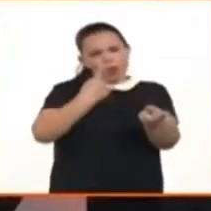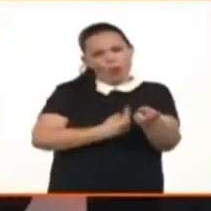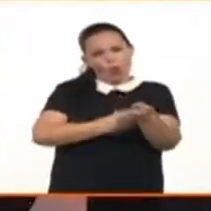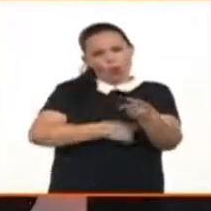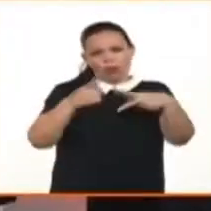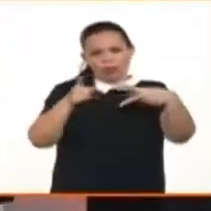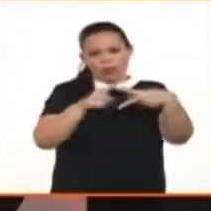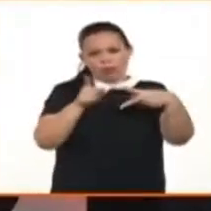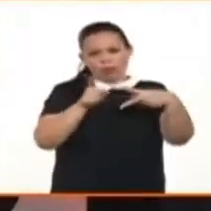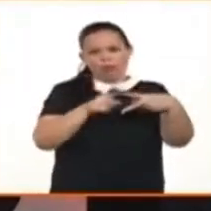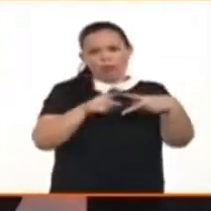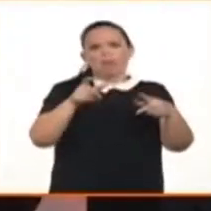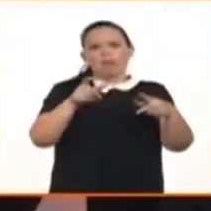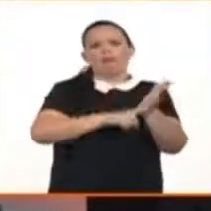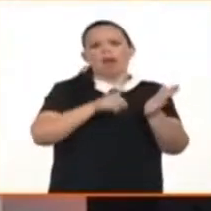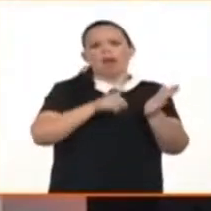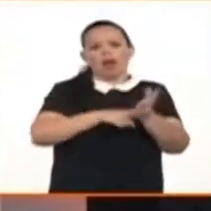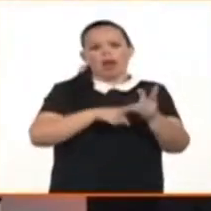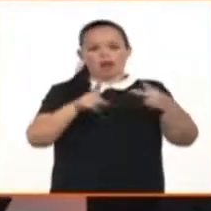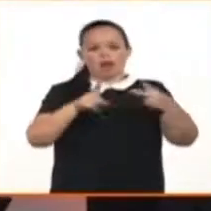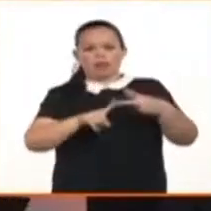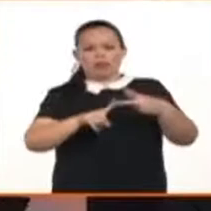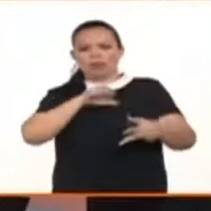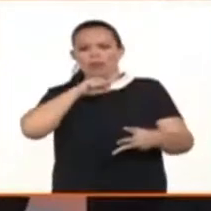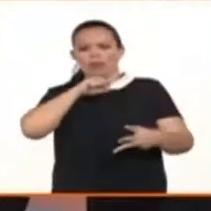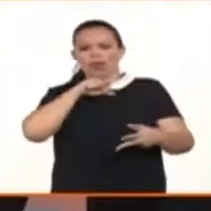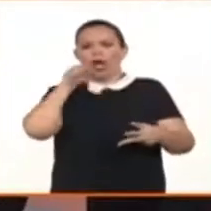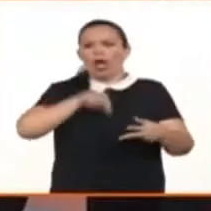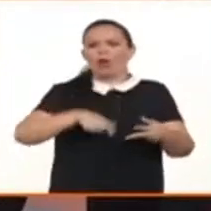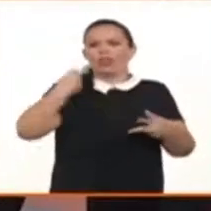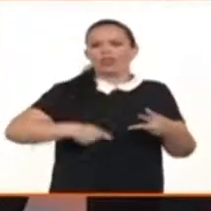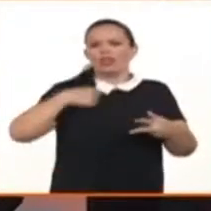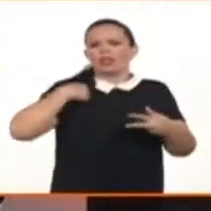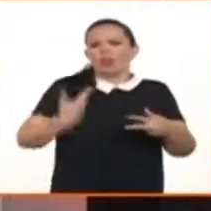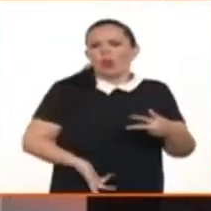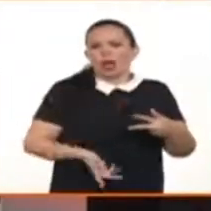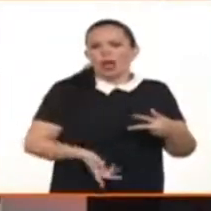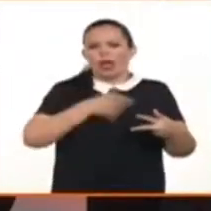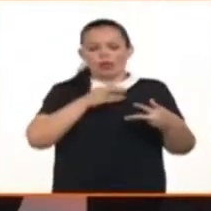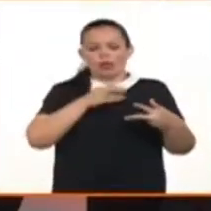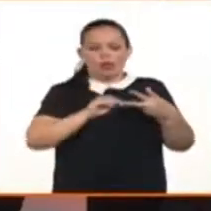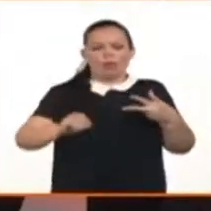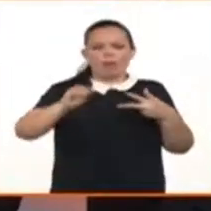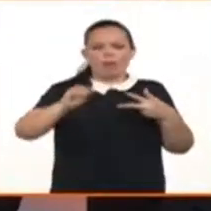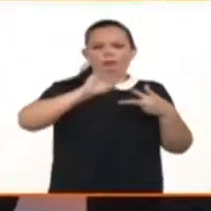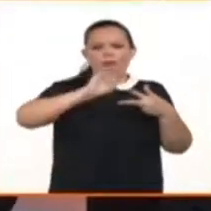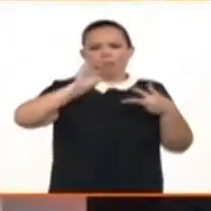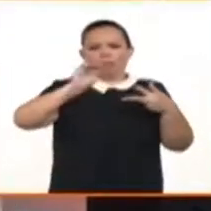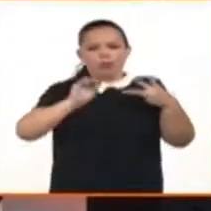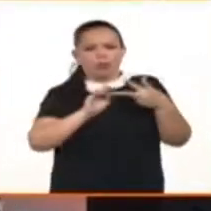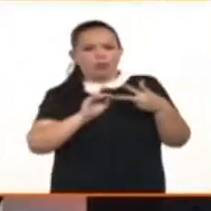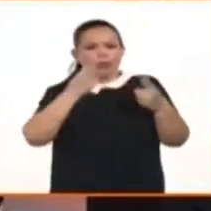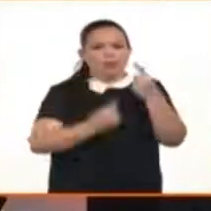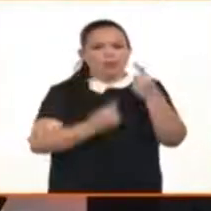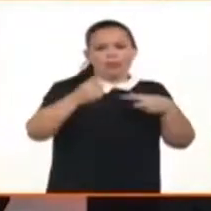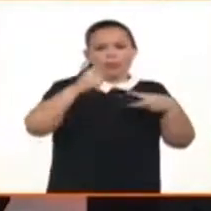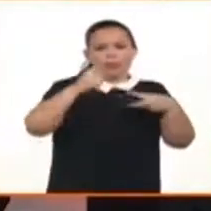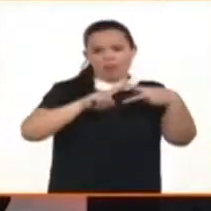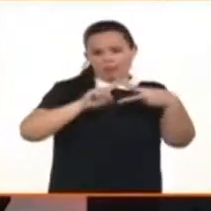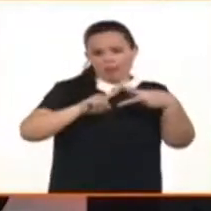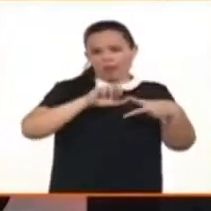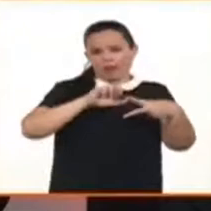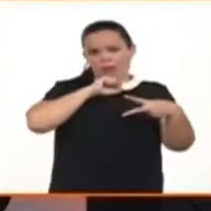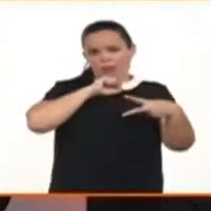relacionado con la gestación solidaria y toda la protección que tiene esta institución, en las relaciones parentales. Y hemos pasado tanto